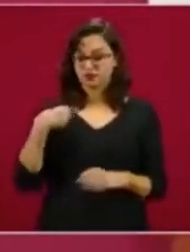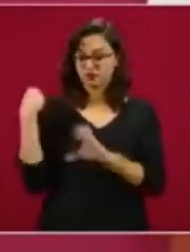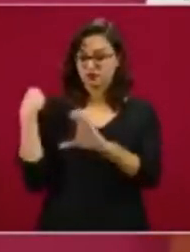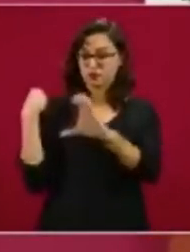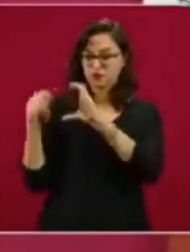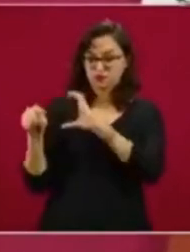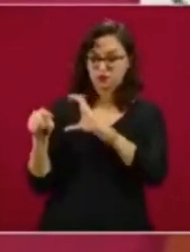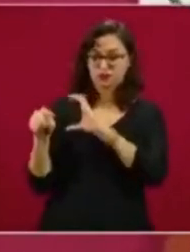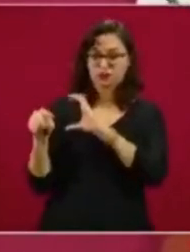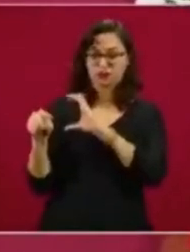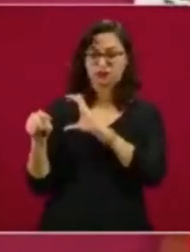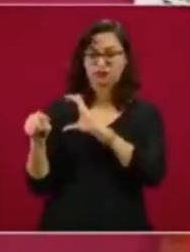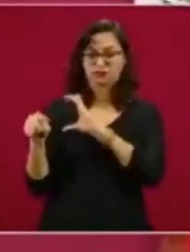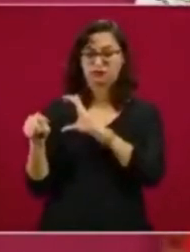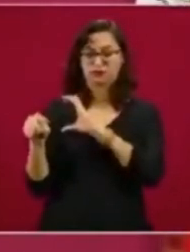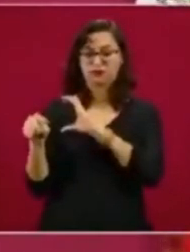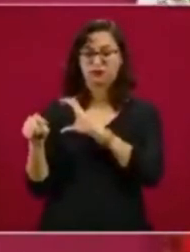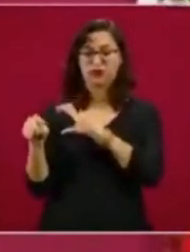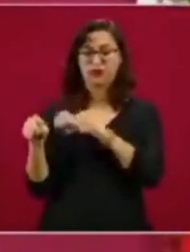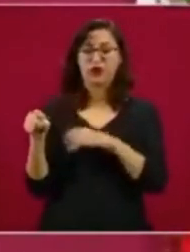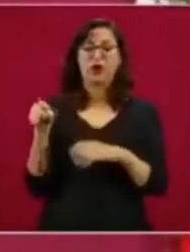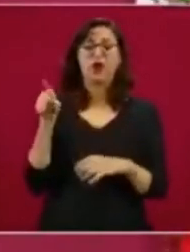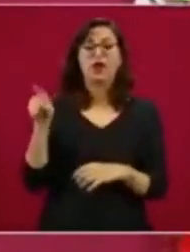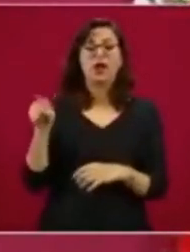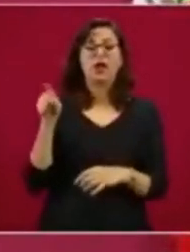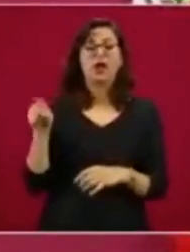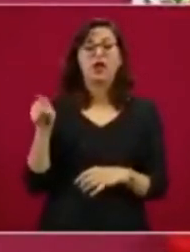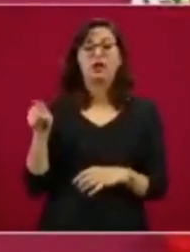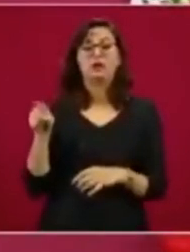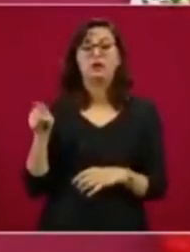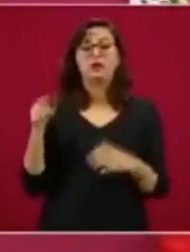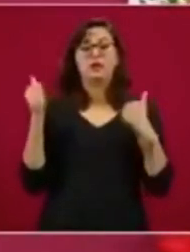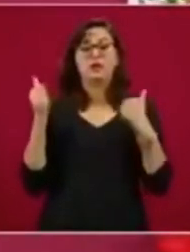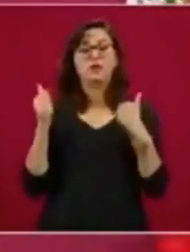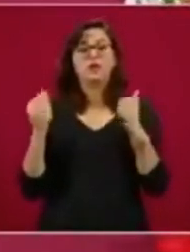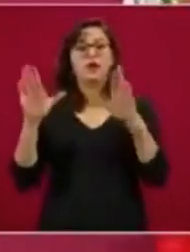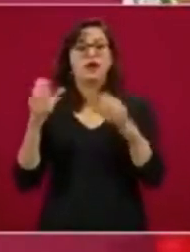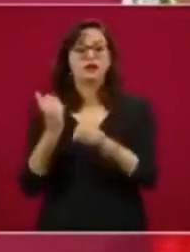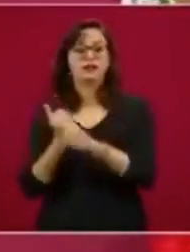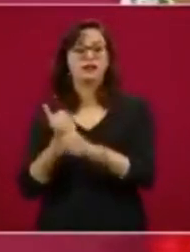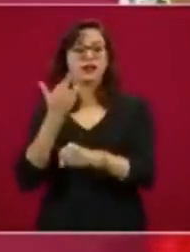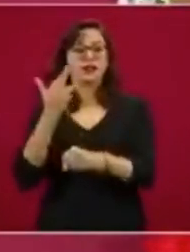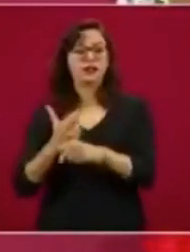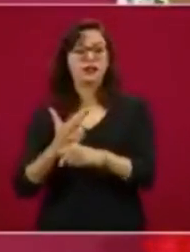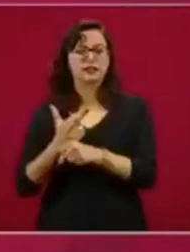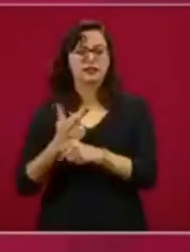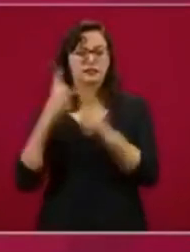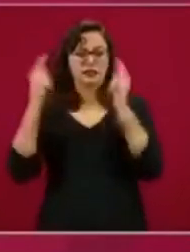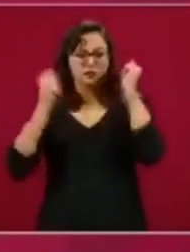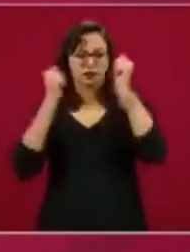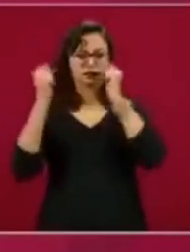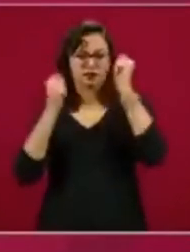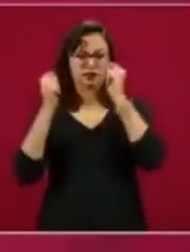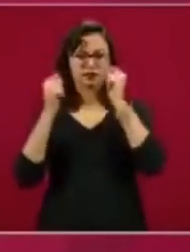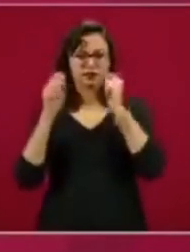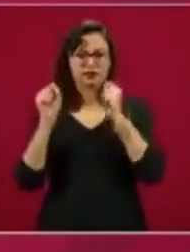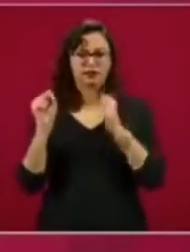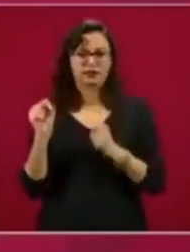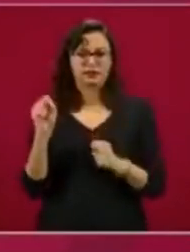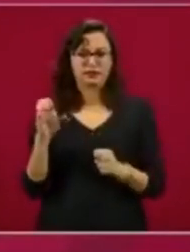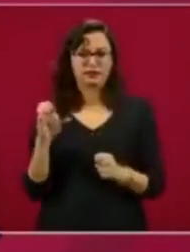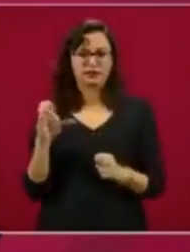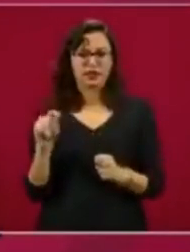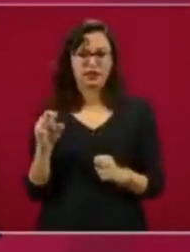que estaba de secretaria de Turismo en el gobierno